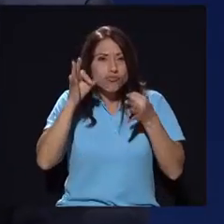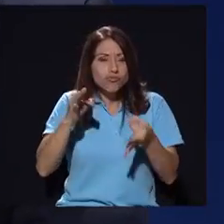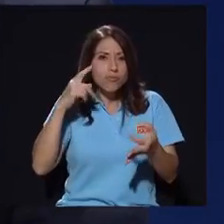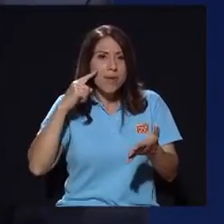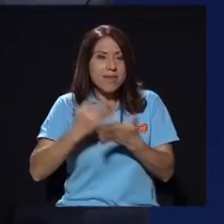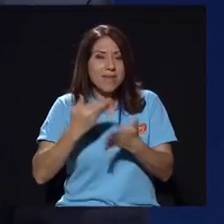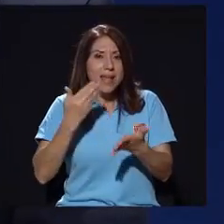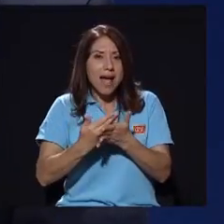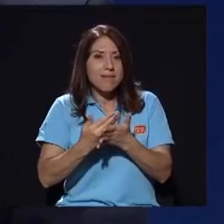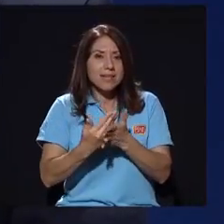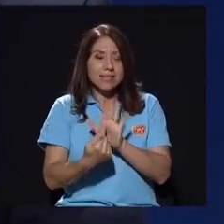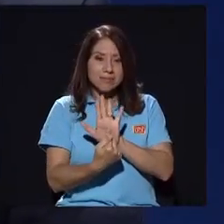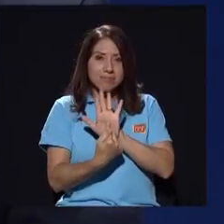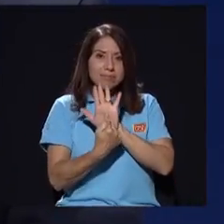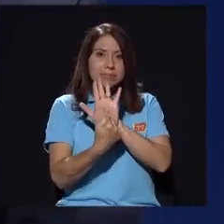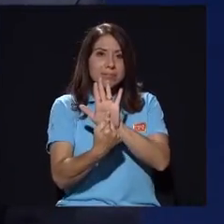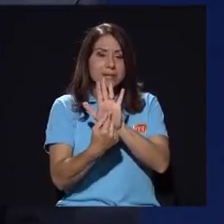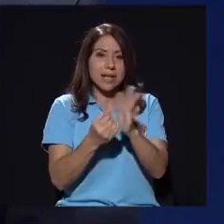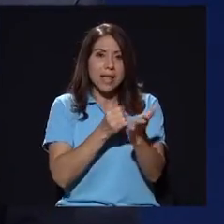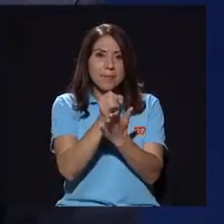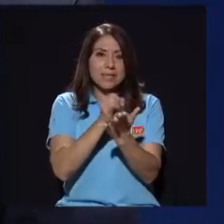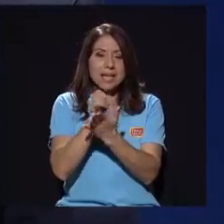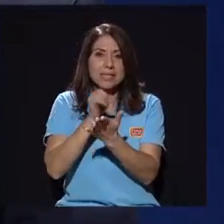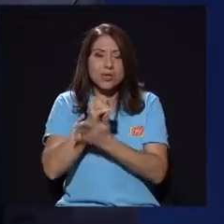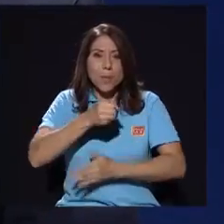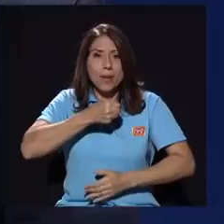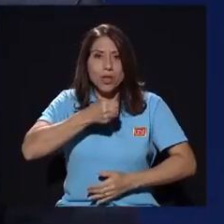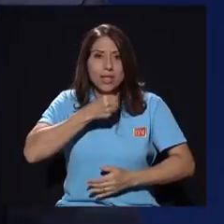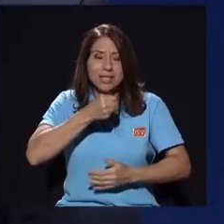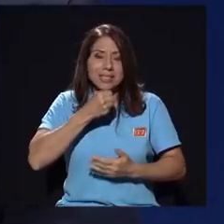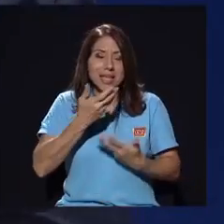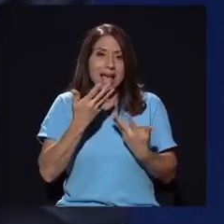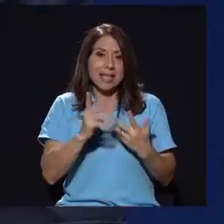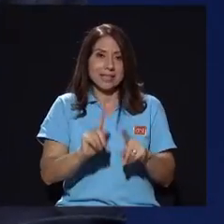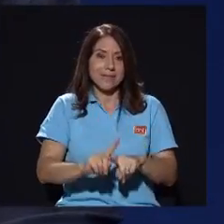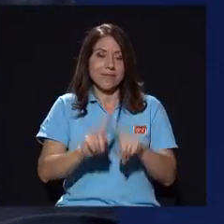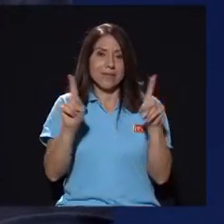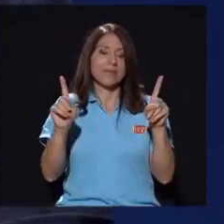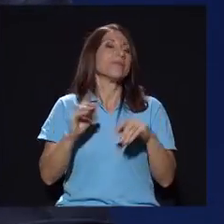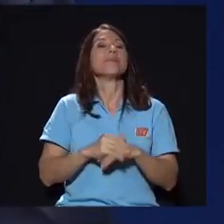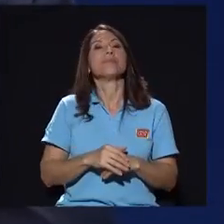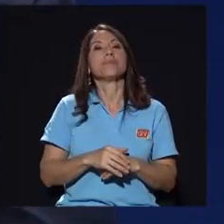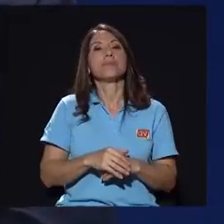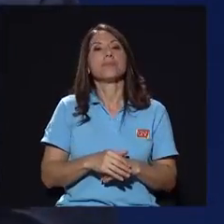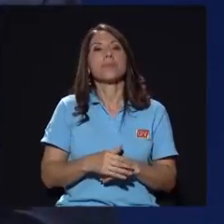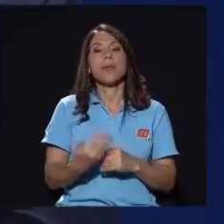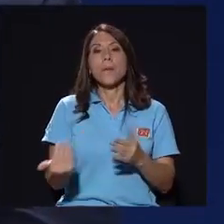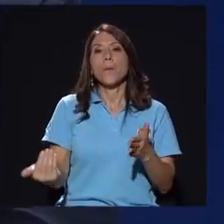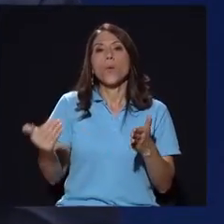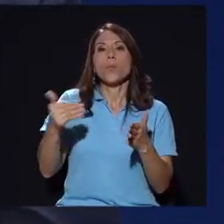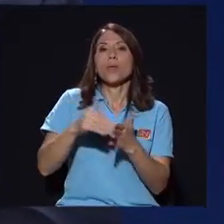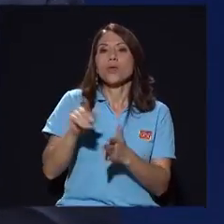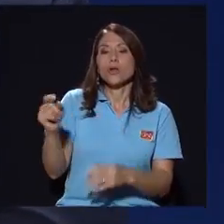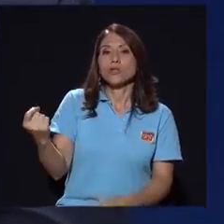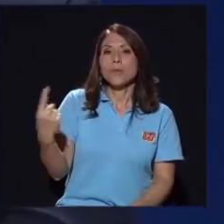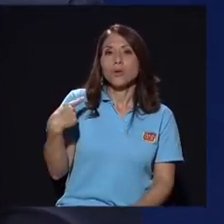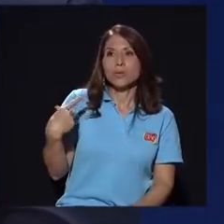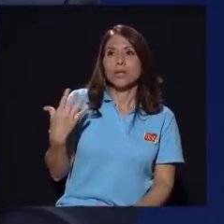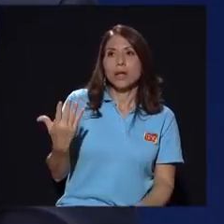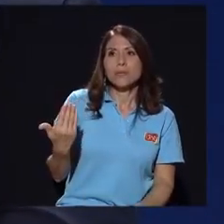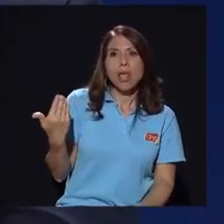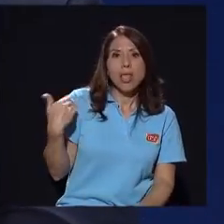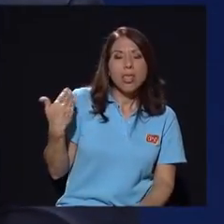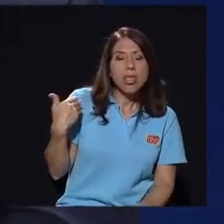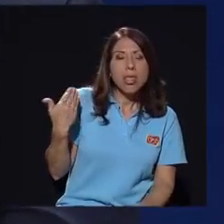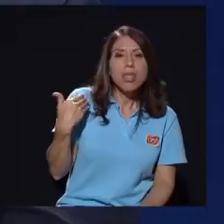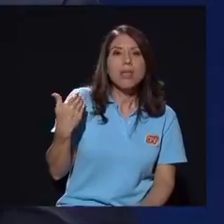daban a demostrar de que la investigación periodística estaba sujeta volviendo a su pregunta ¿hay otras alarmas? sí